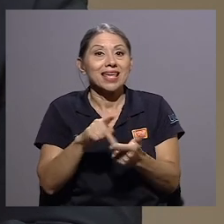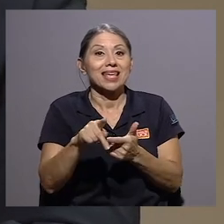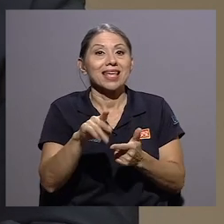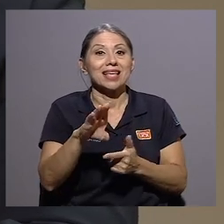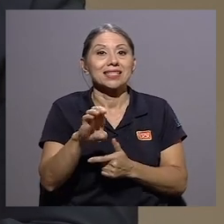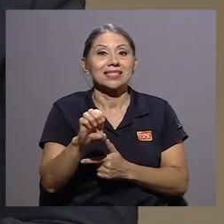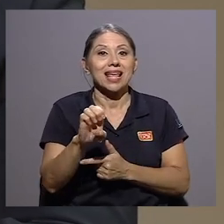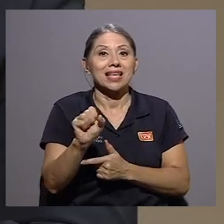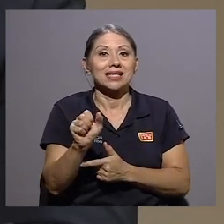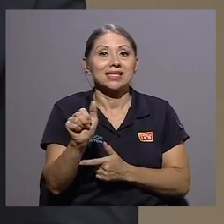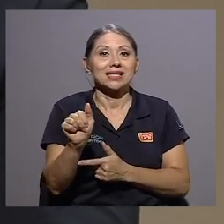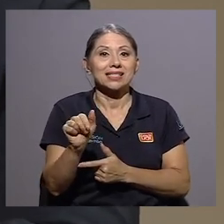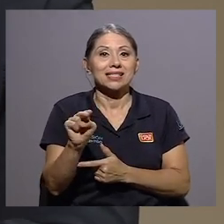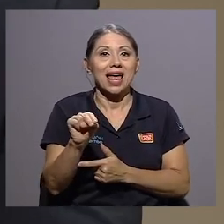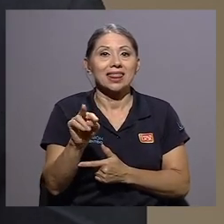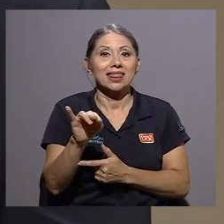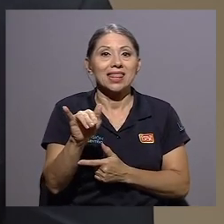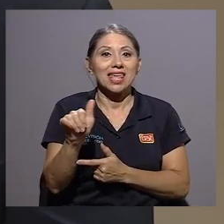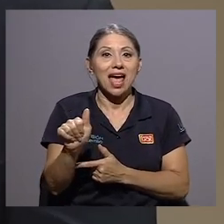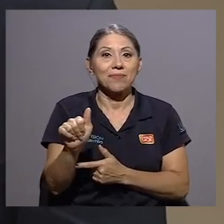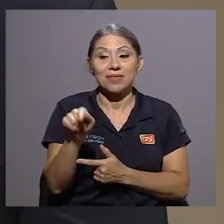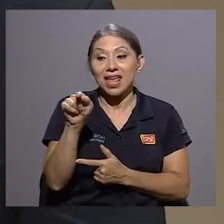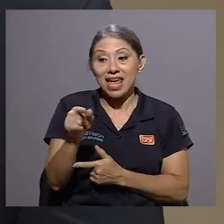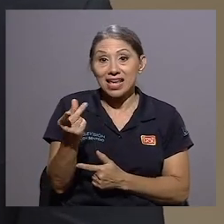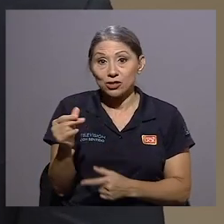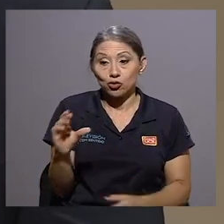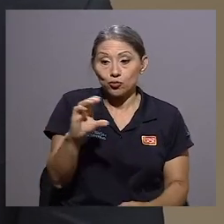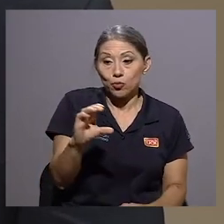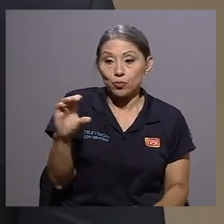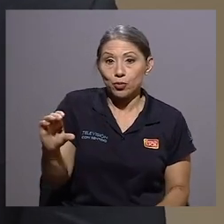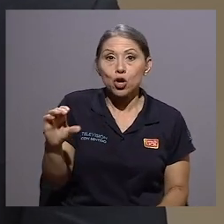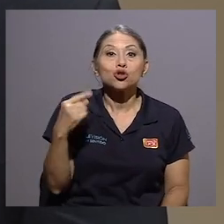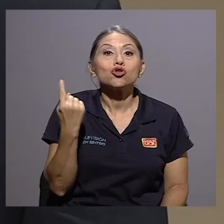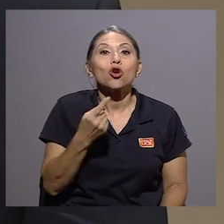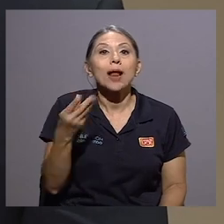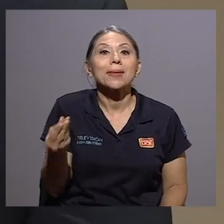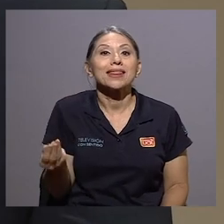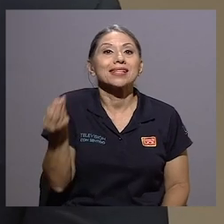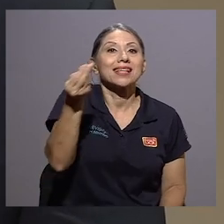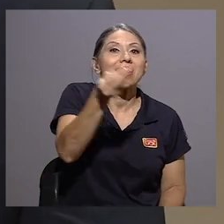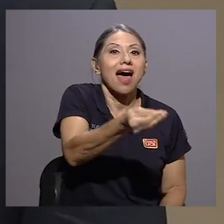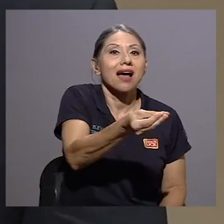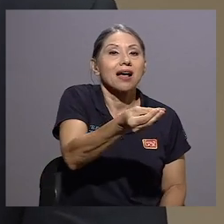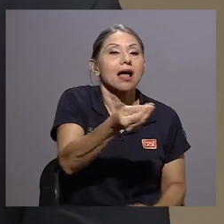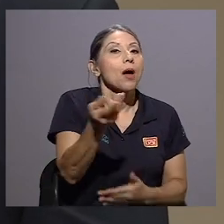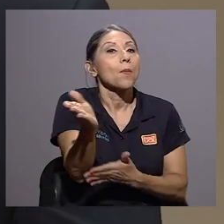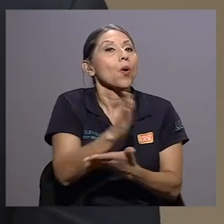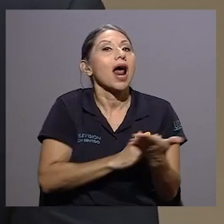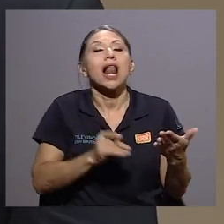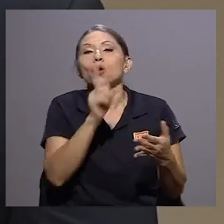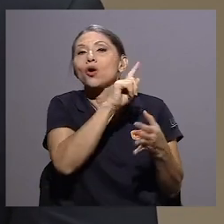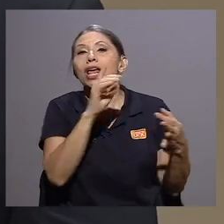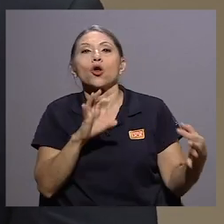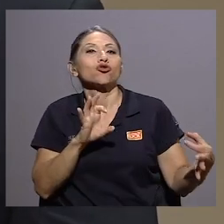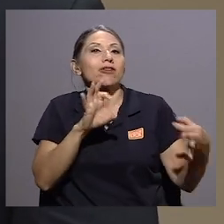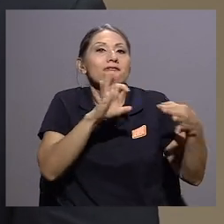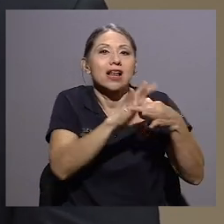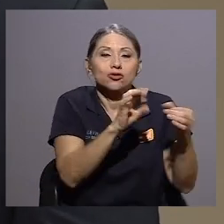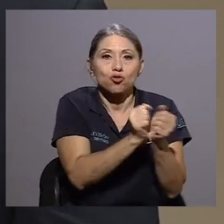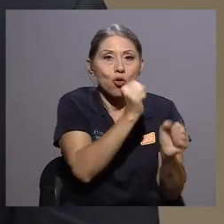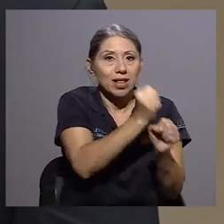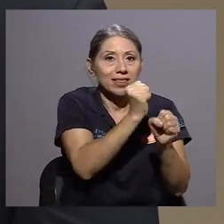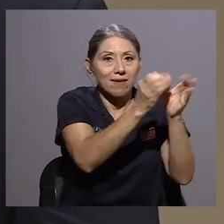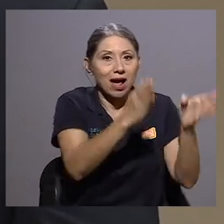cuando el contrato termina por una causal que no le es imputable al trabajador. Pero este fue el que decidió renunciar.